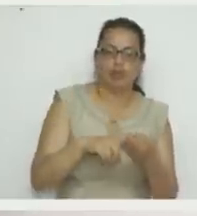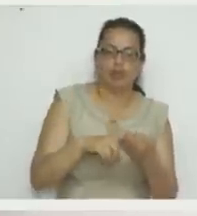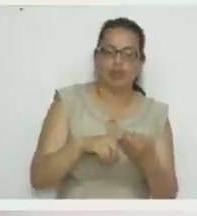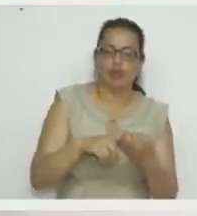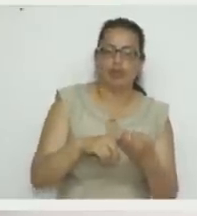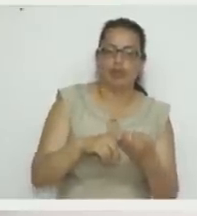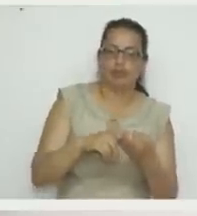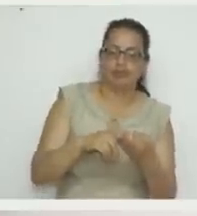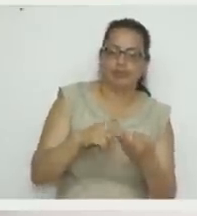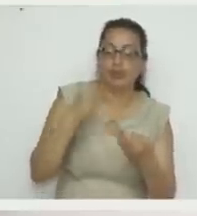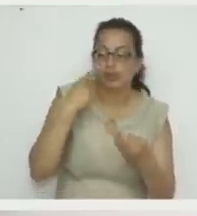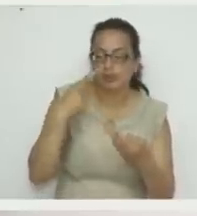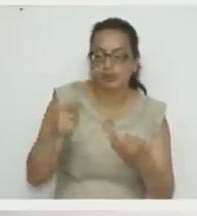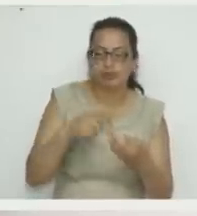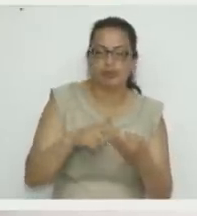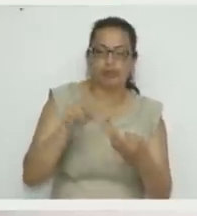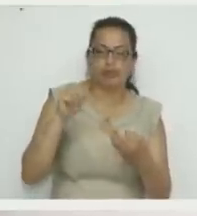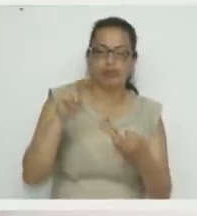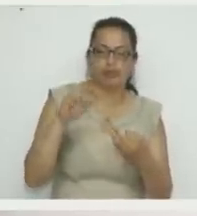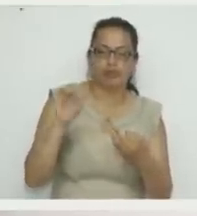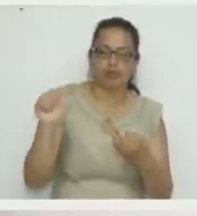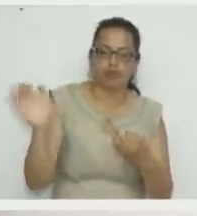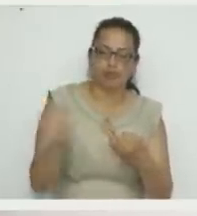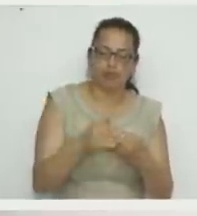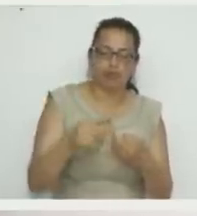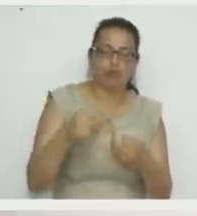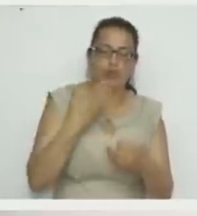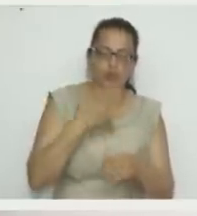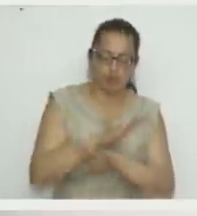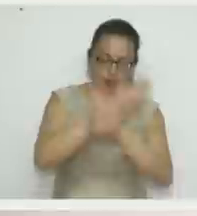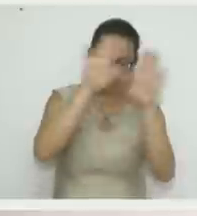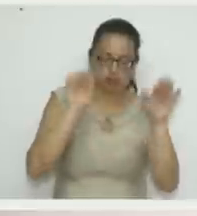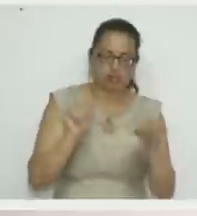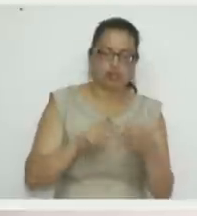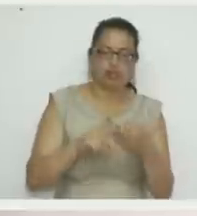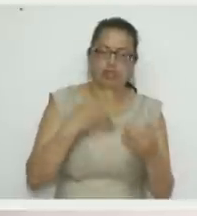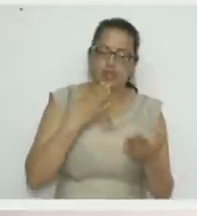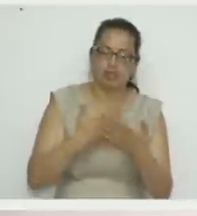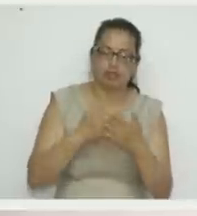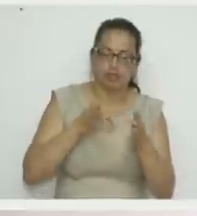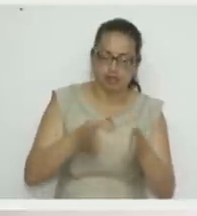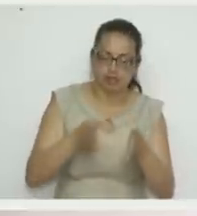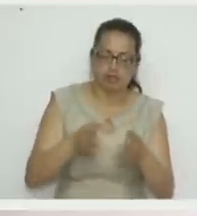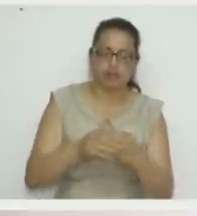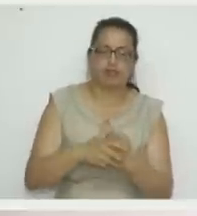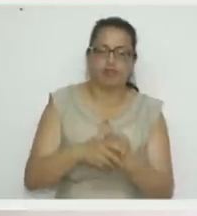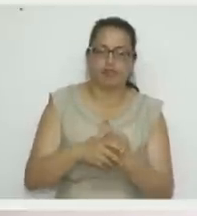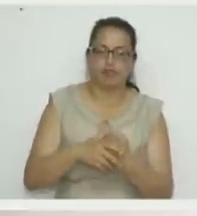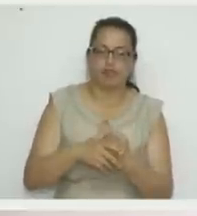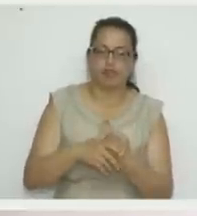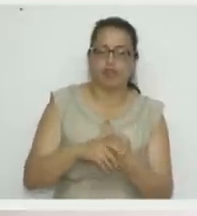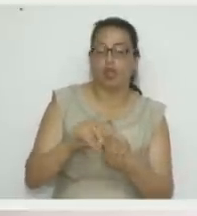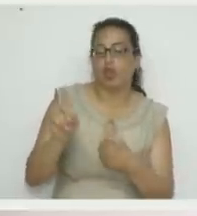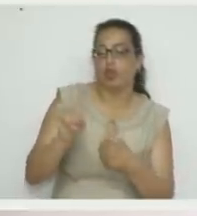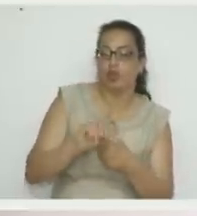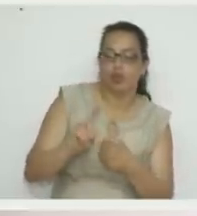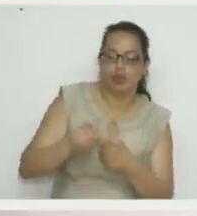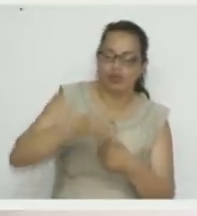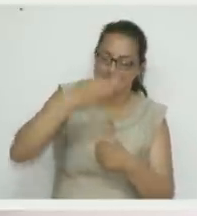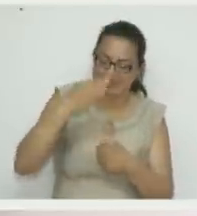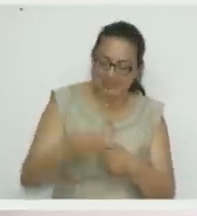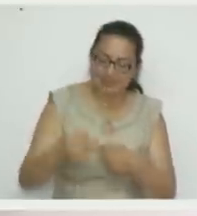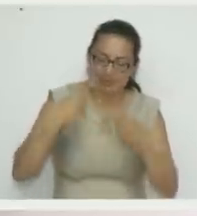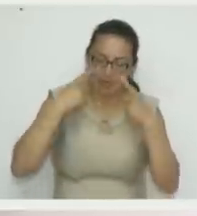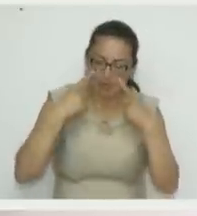viendo. María Olga Sandoval, muy buenos días, gracias por enseñarnos. Dios les pague, no me pierdo su hermoso